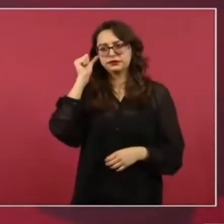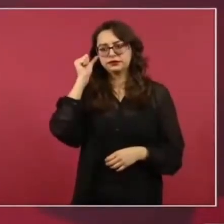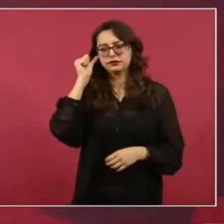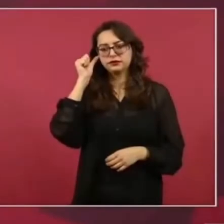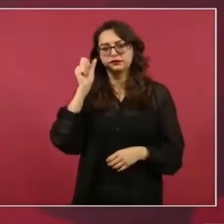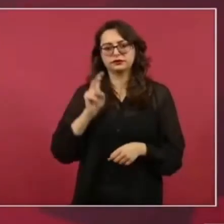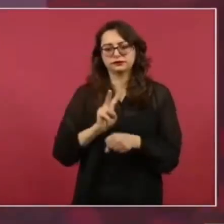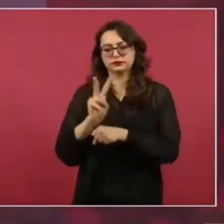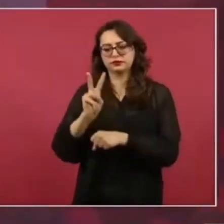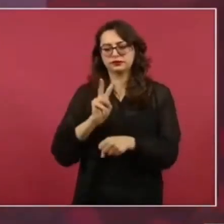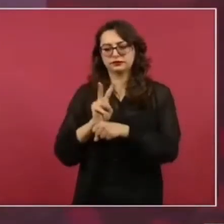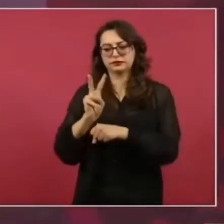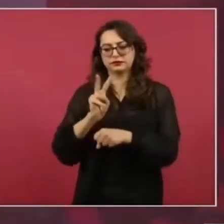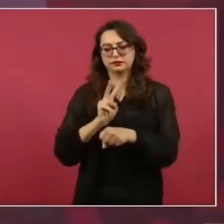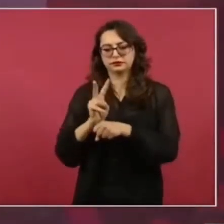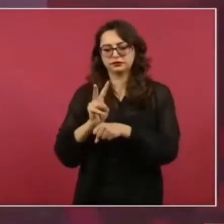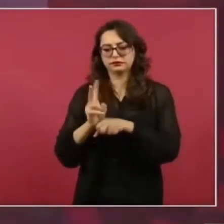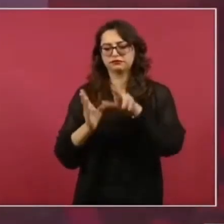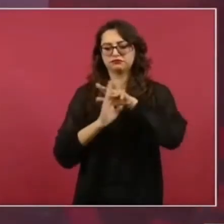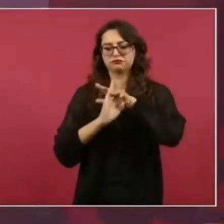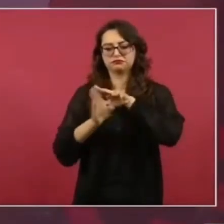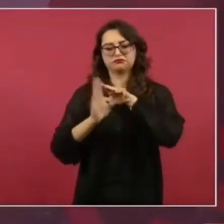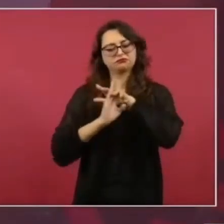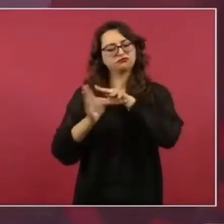La mayoría de Venezuela.